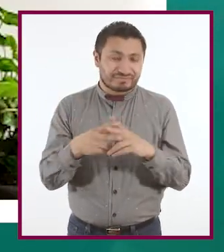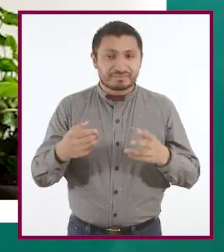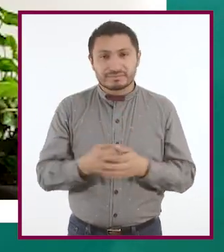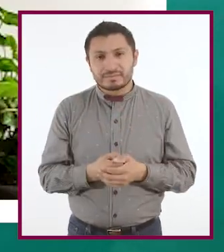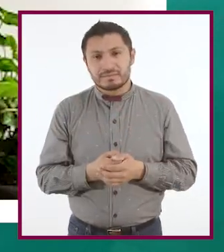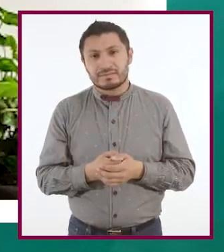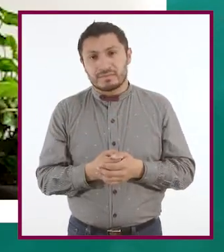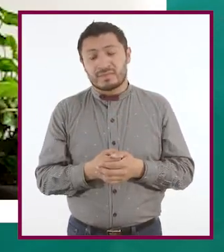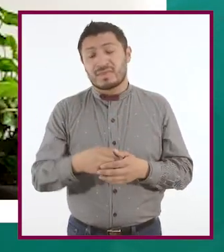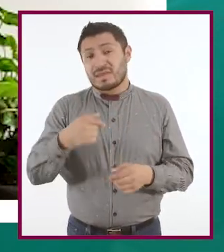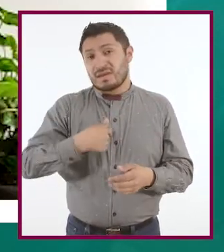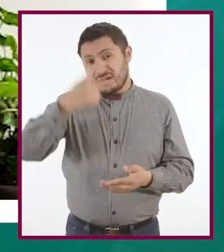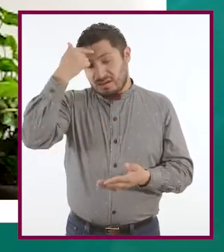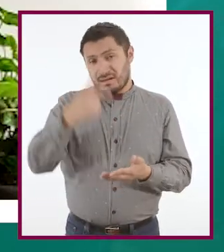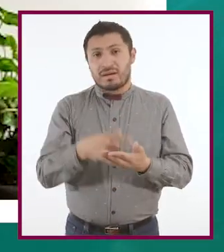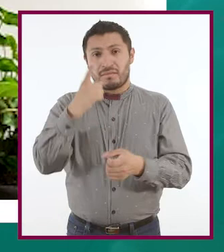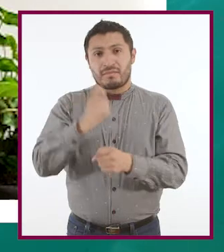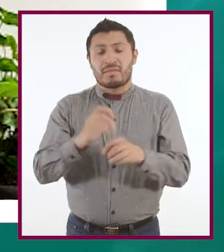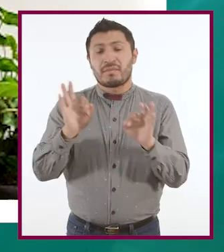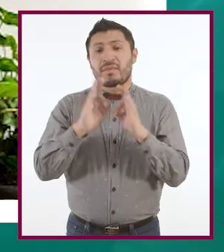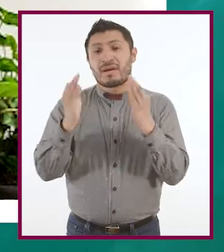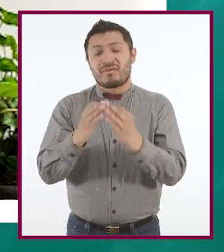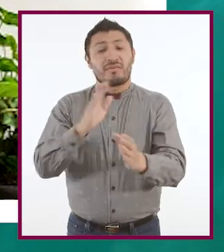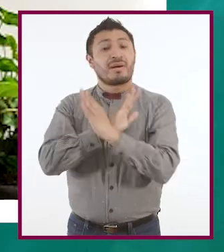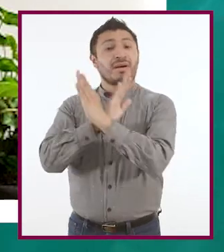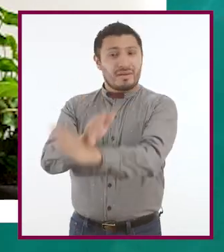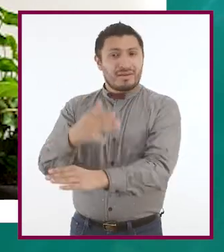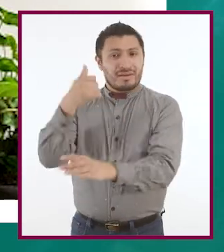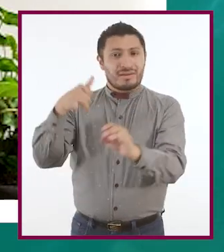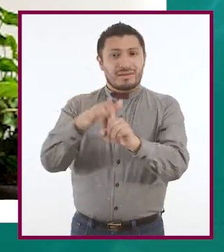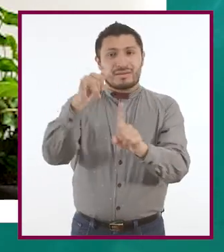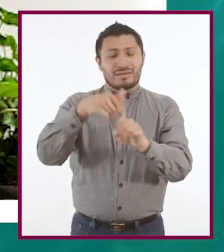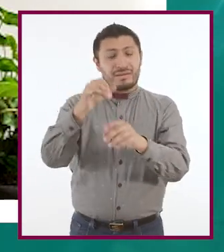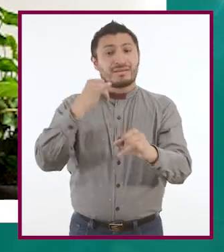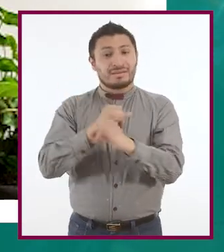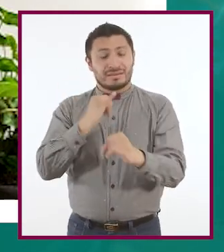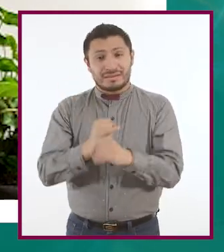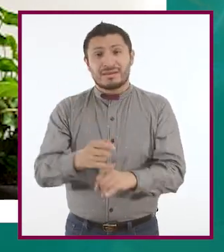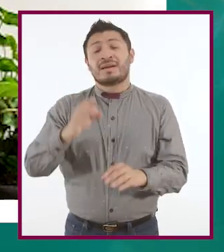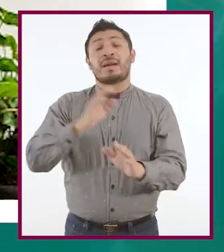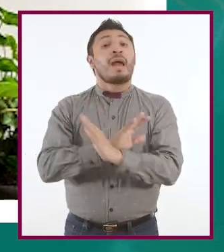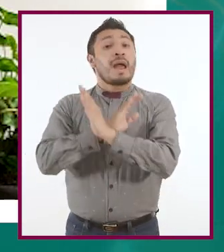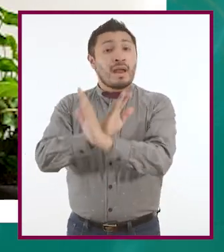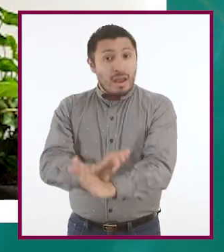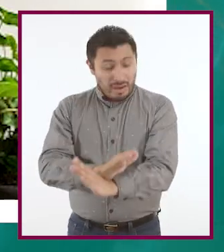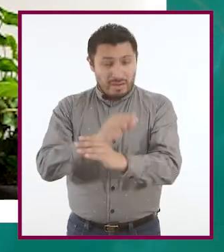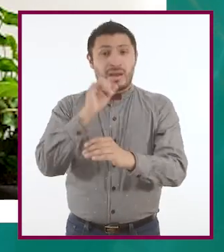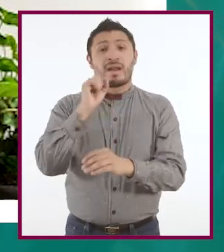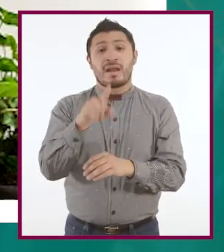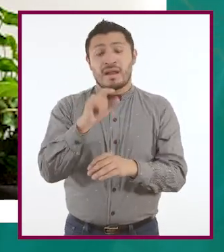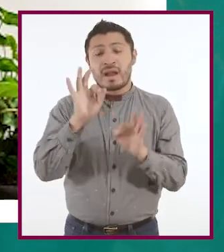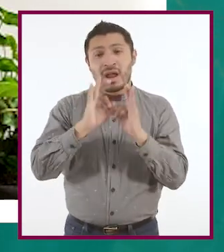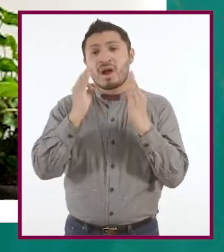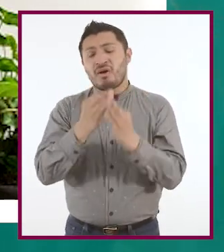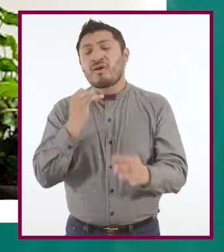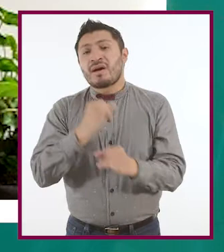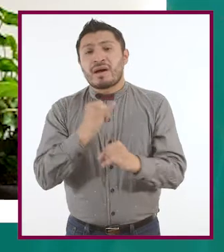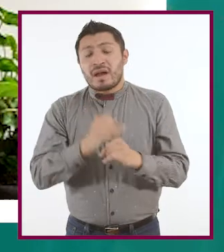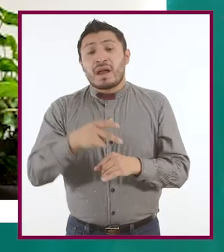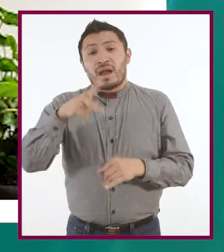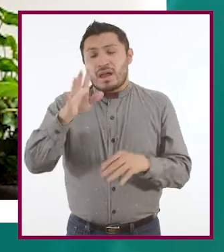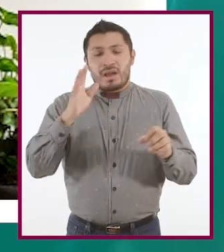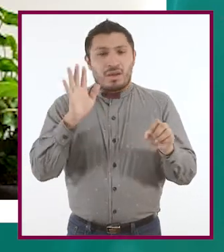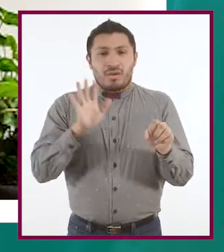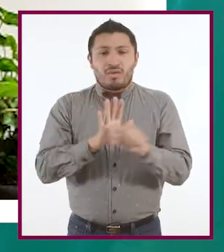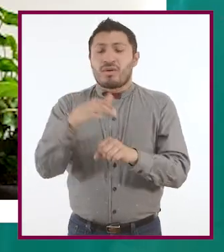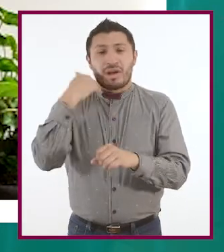primera forma de prevenir el ciberbullying es prevenir estas prácticas no solamente en los medios digitales, sino en